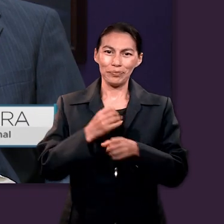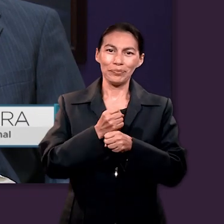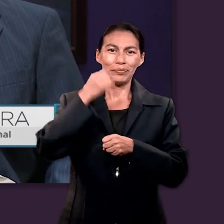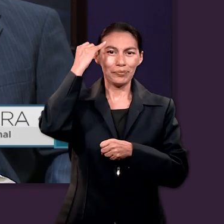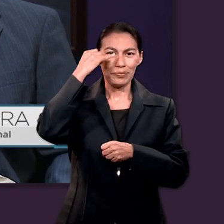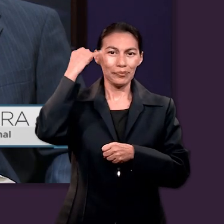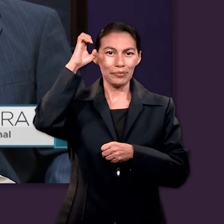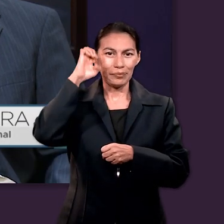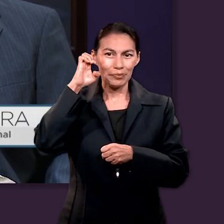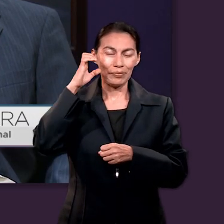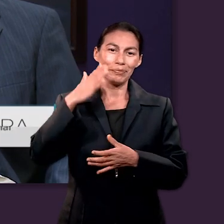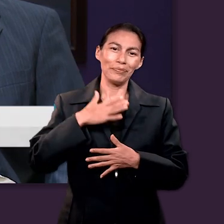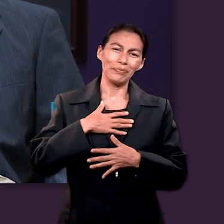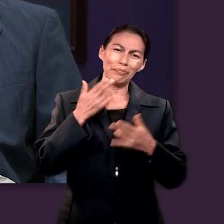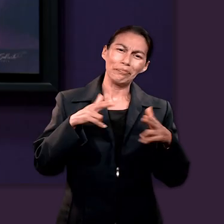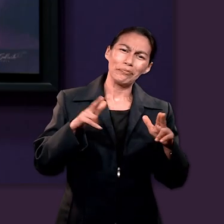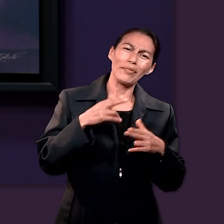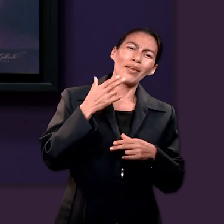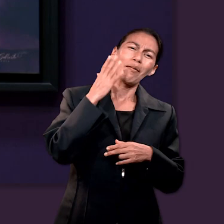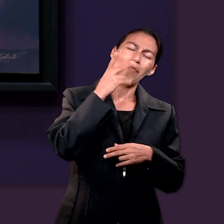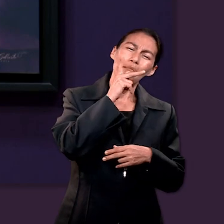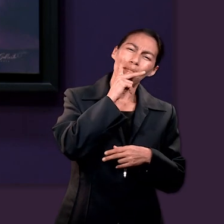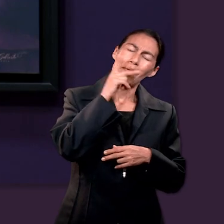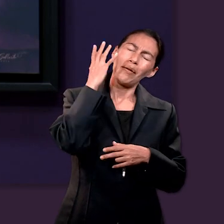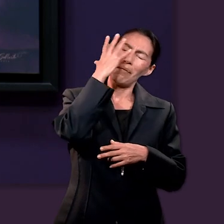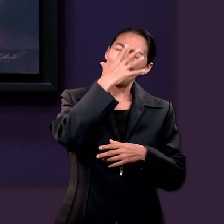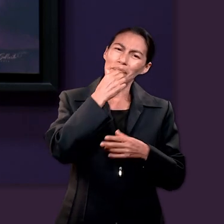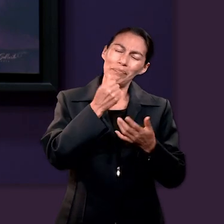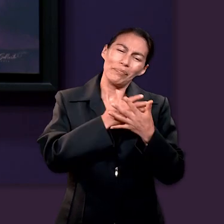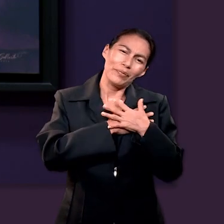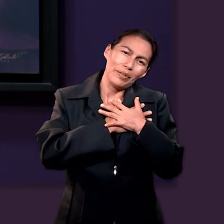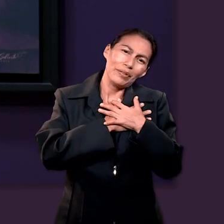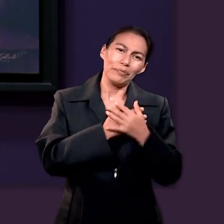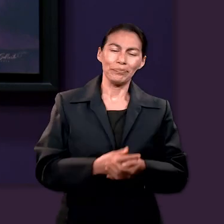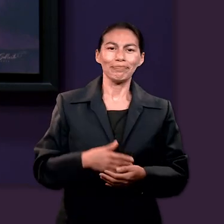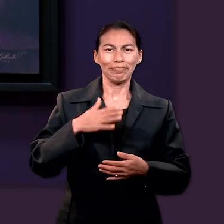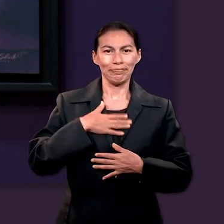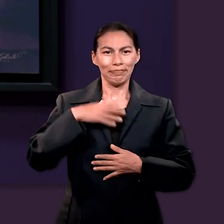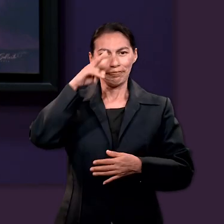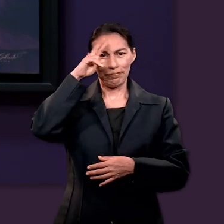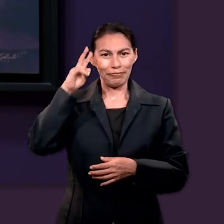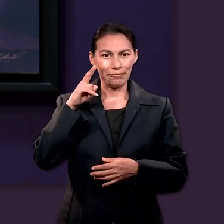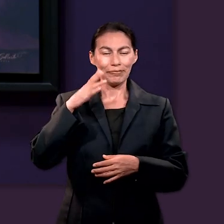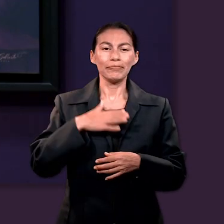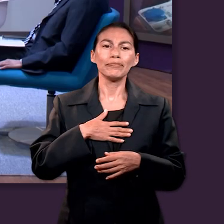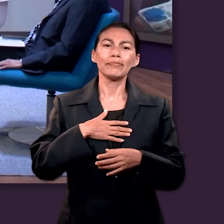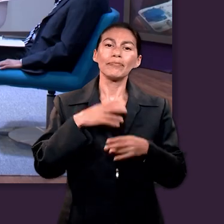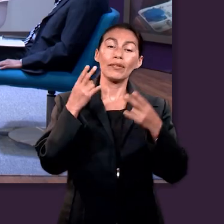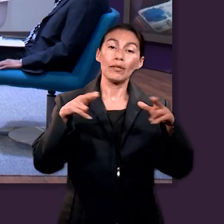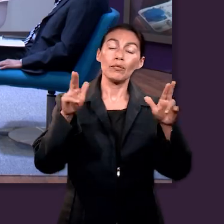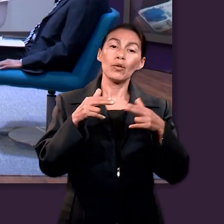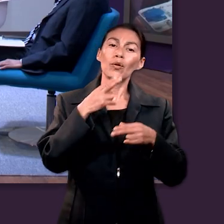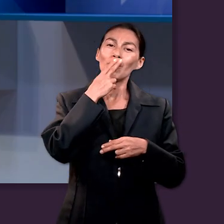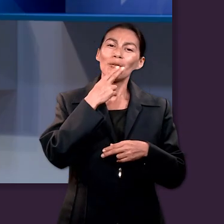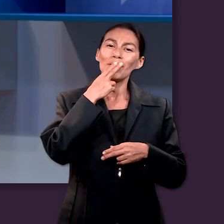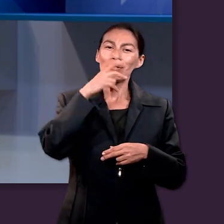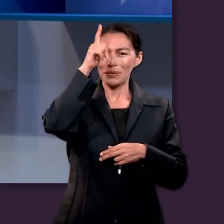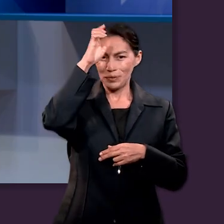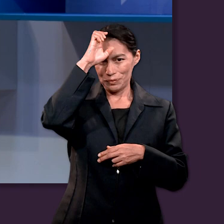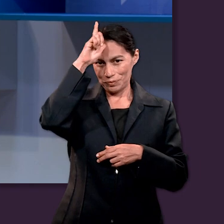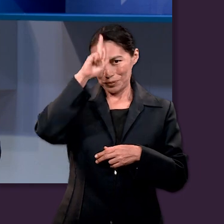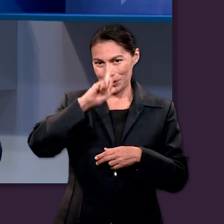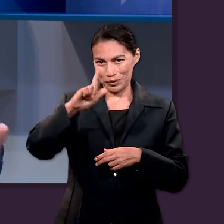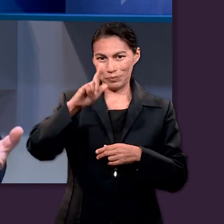más me gusta es Padre Amado. Hola, soy Valeria Rodríguez y mi himno favorito es Dulce Espíritu. Ok, interesante.